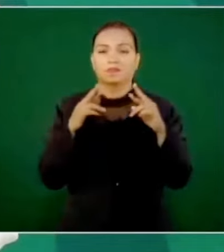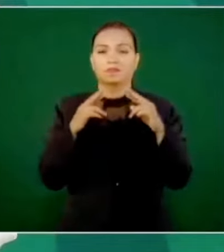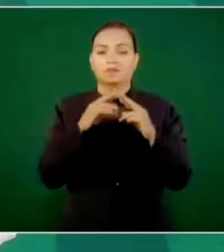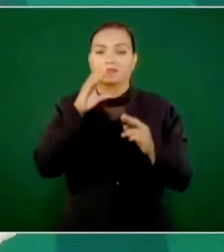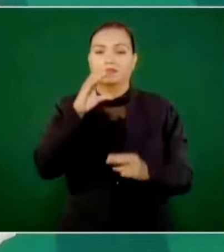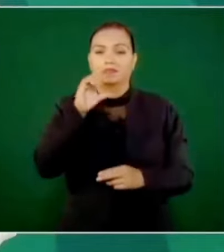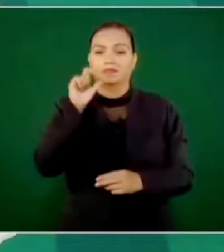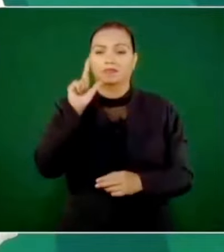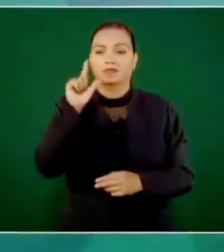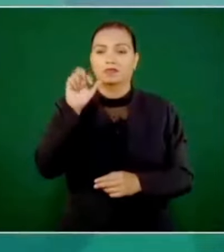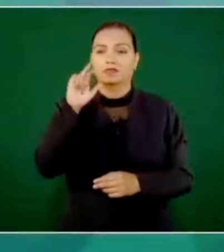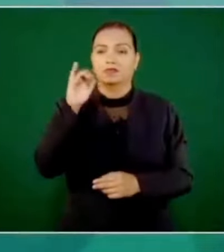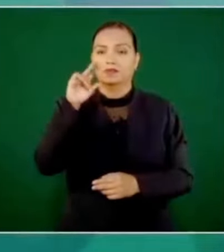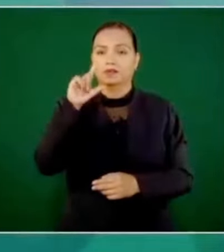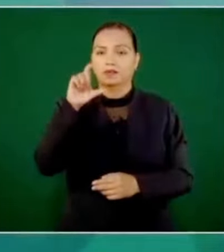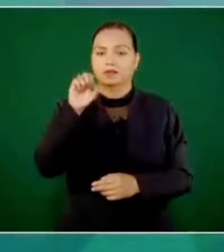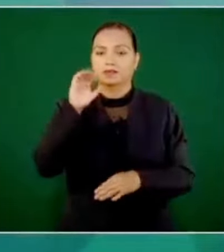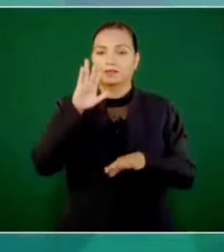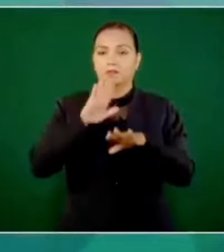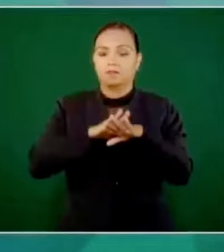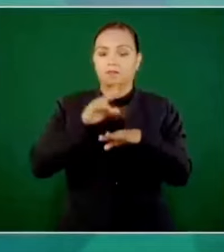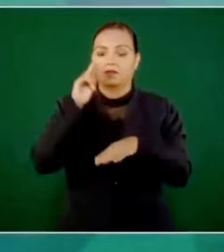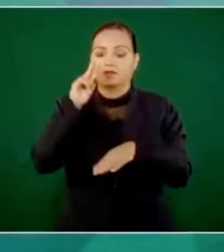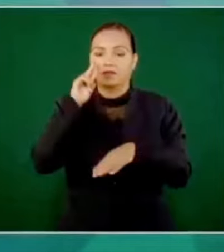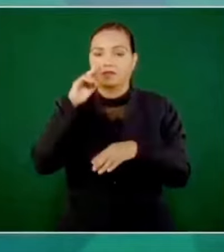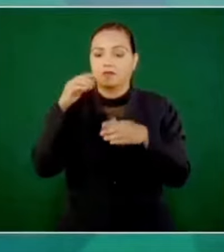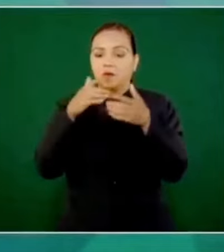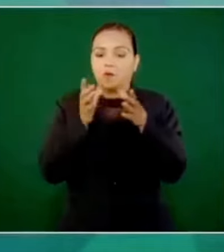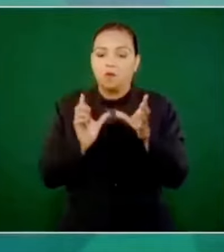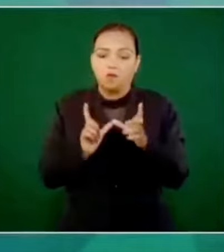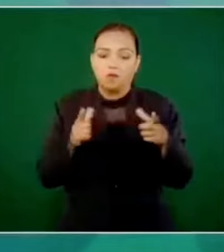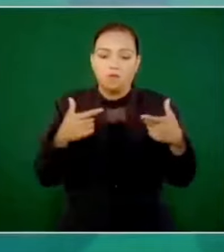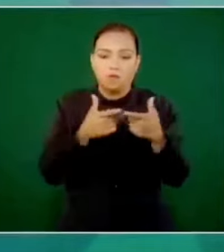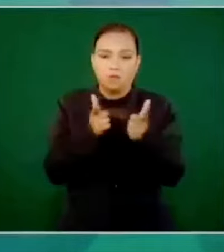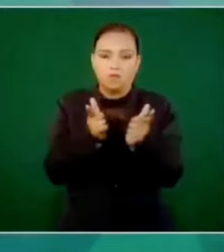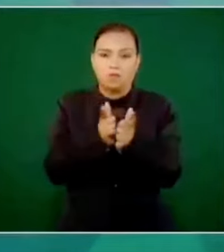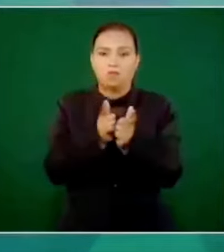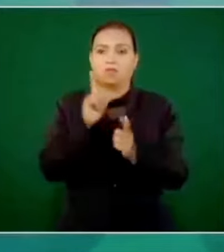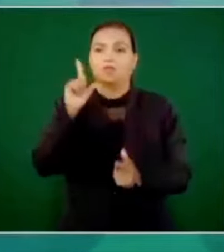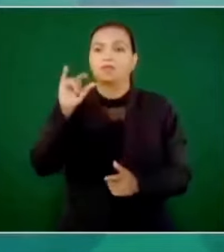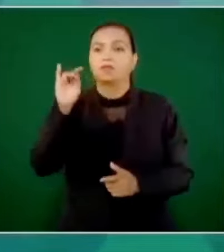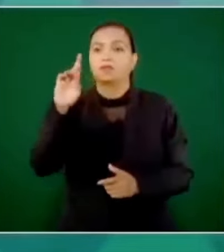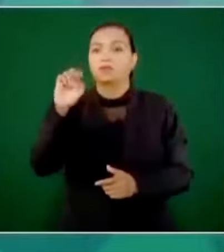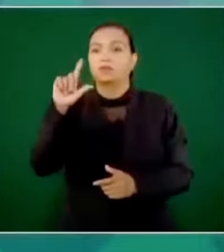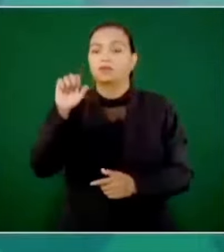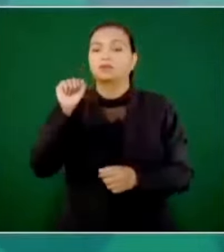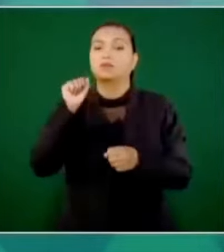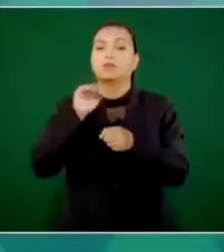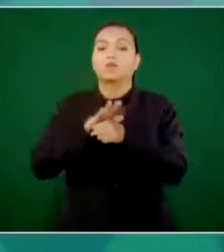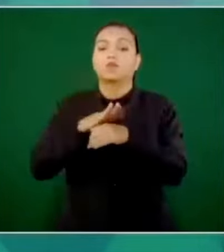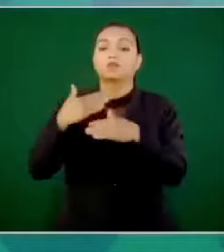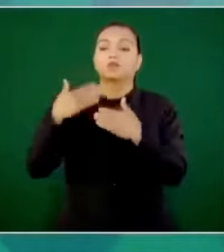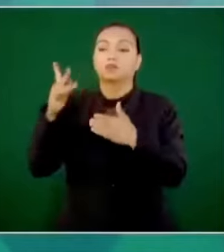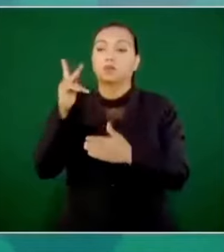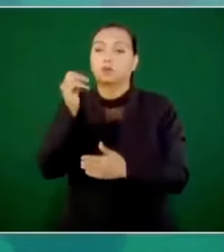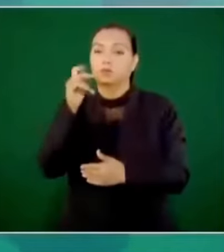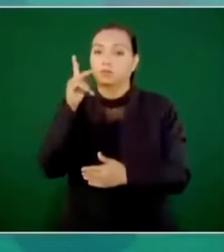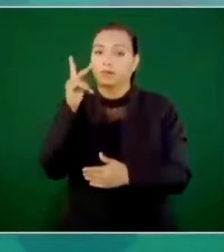definidos del círculo selecto de liberales, que fueron excomulgados por el papa,